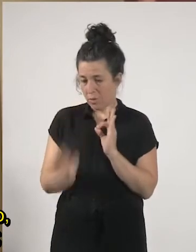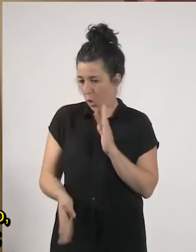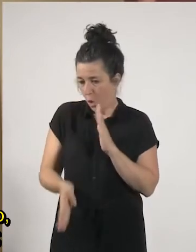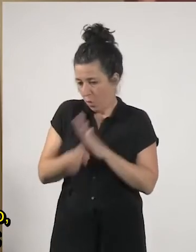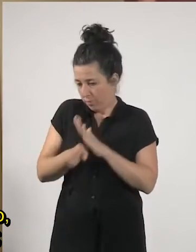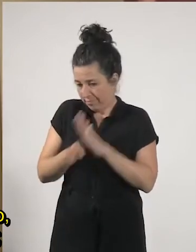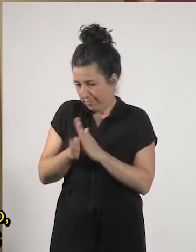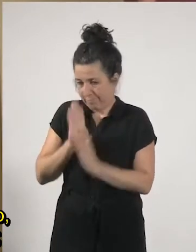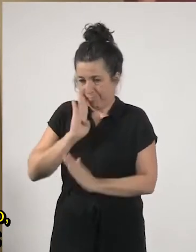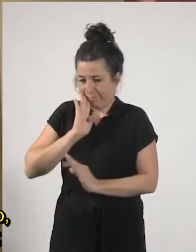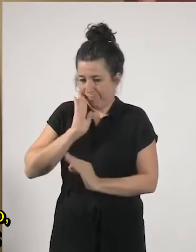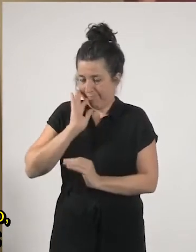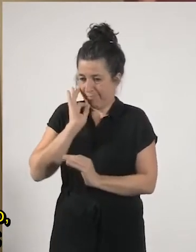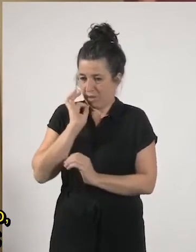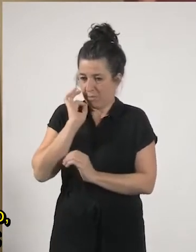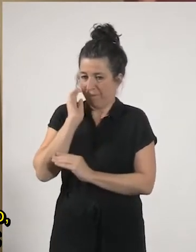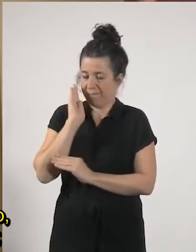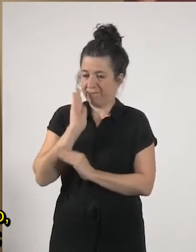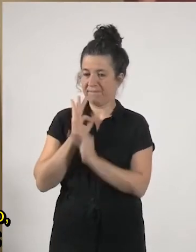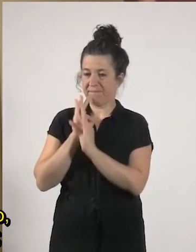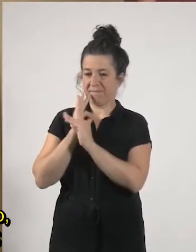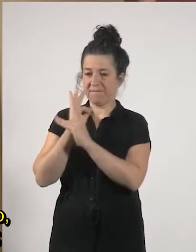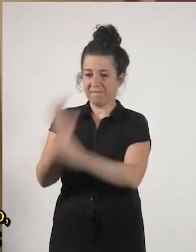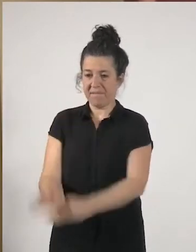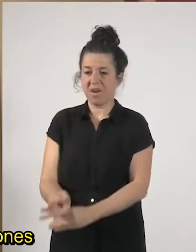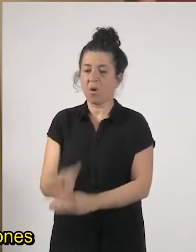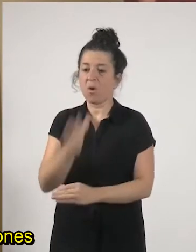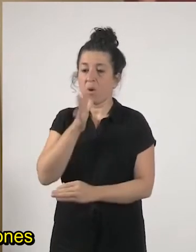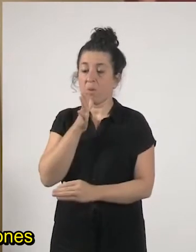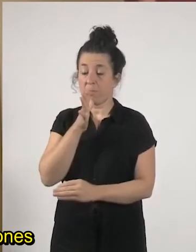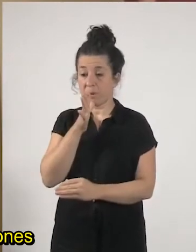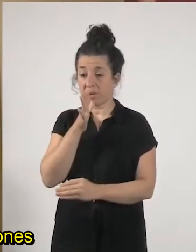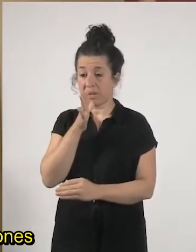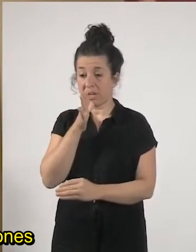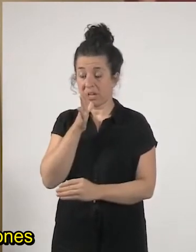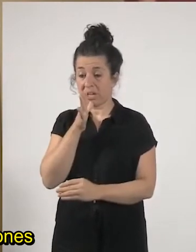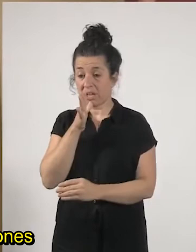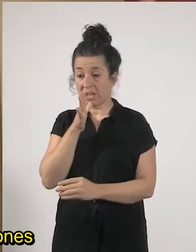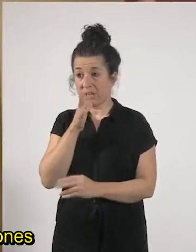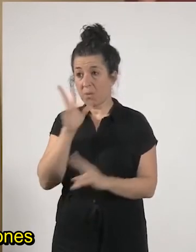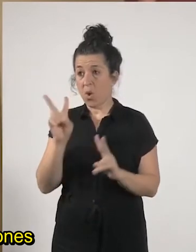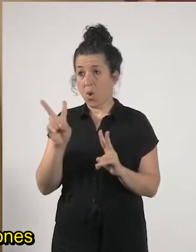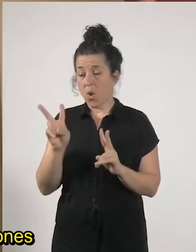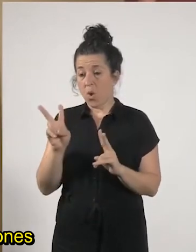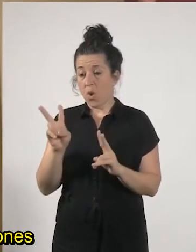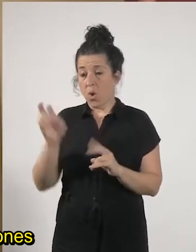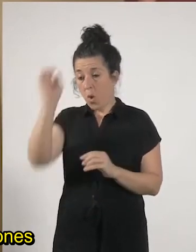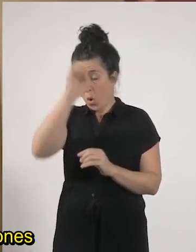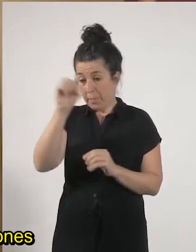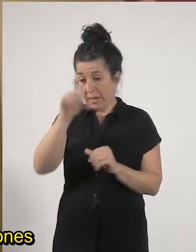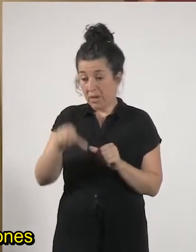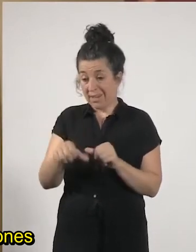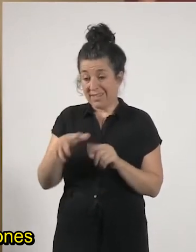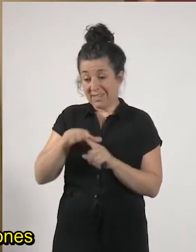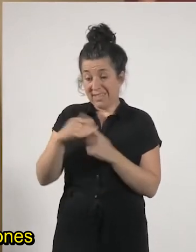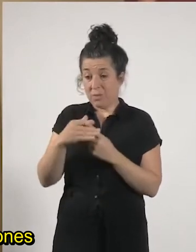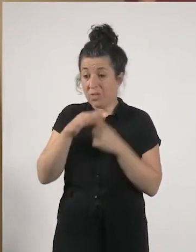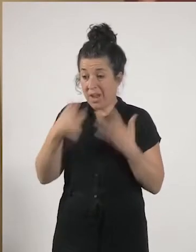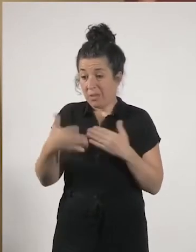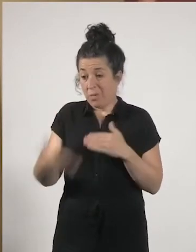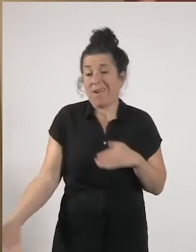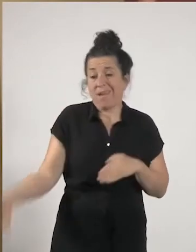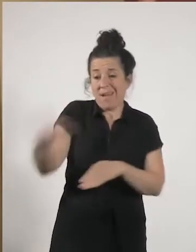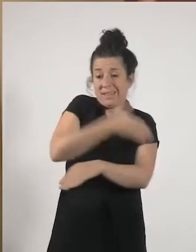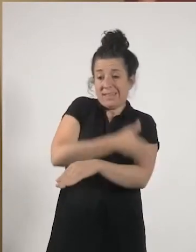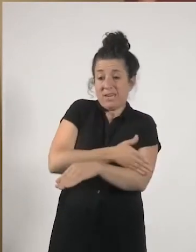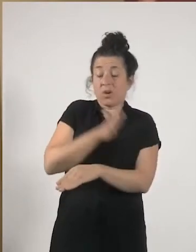es previo a esta nueva situación aunque esta nueva situación nos ha puesto muchas de las cuestiones en